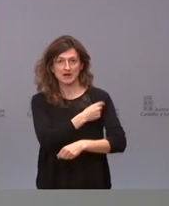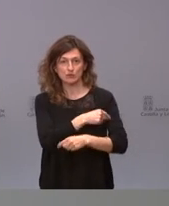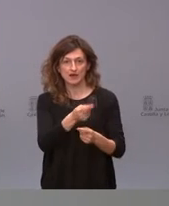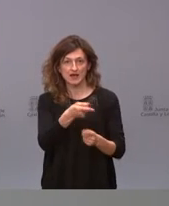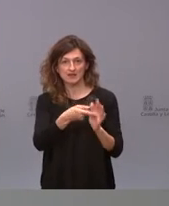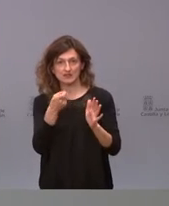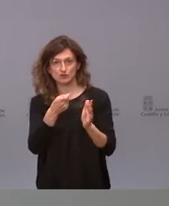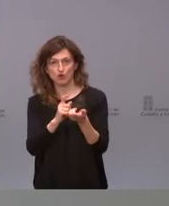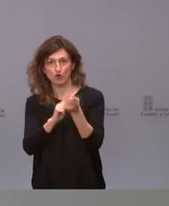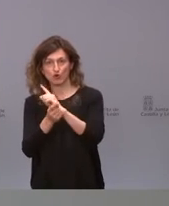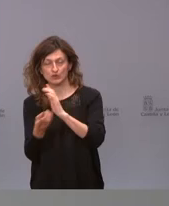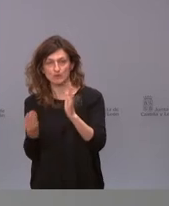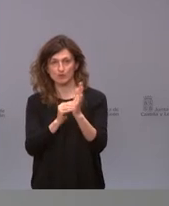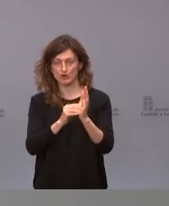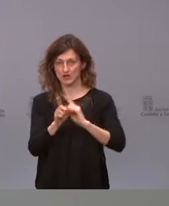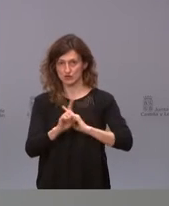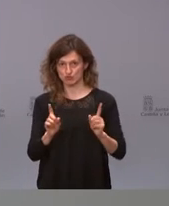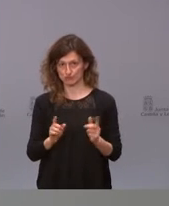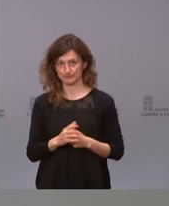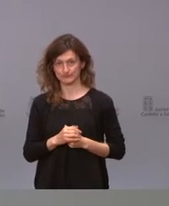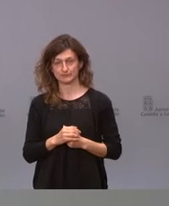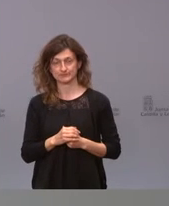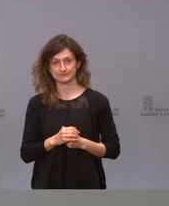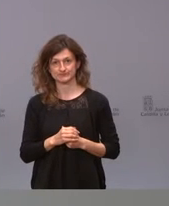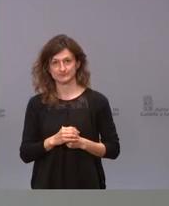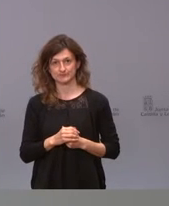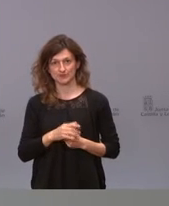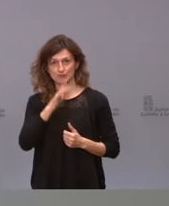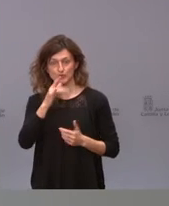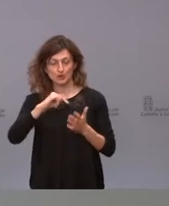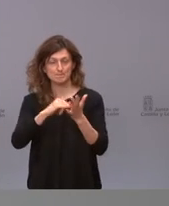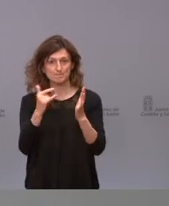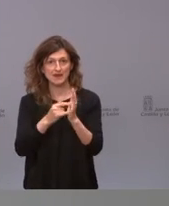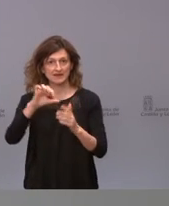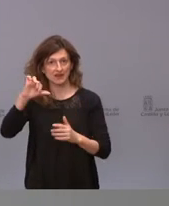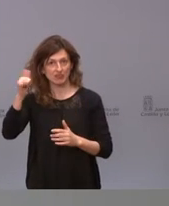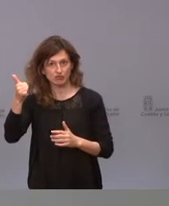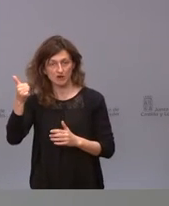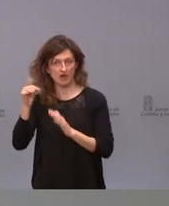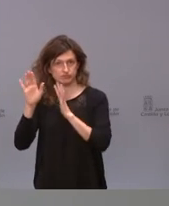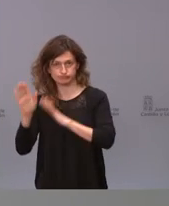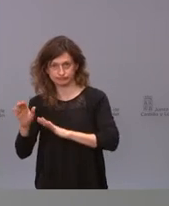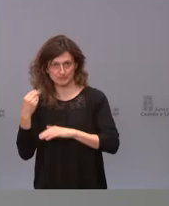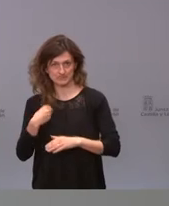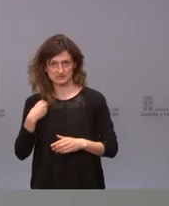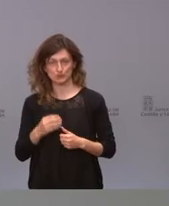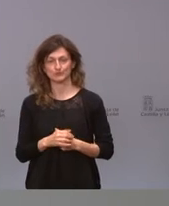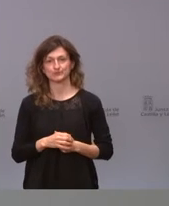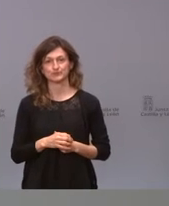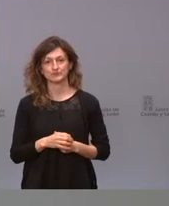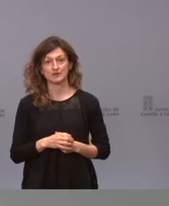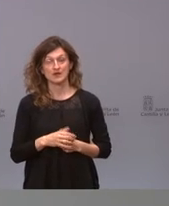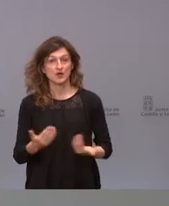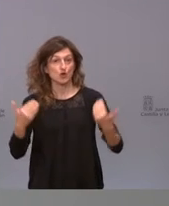otra es decir, no se saltaba de ninguna de las maneras el plan nacional de vacunación. En base a esta